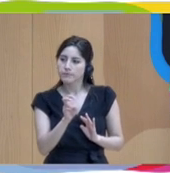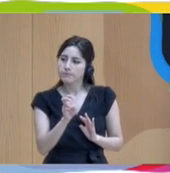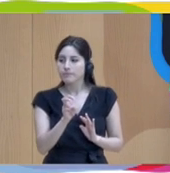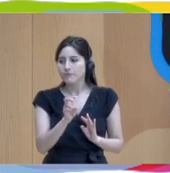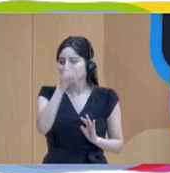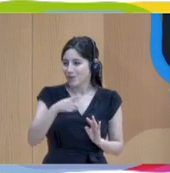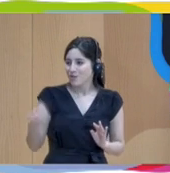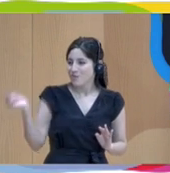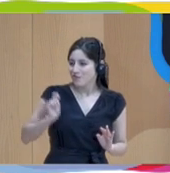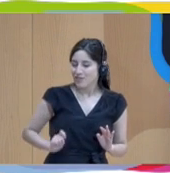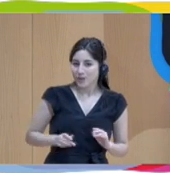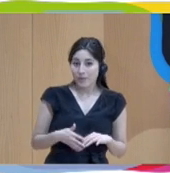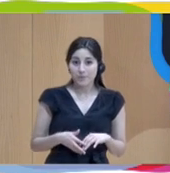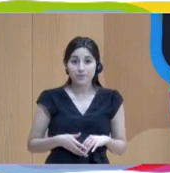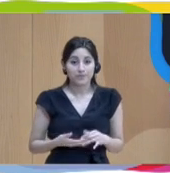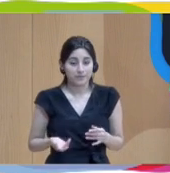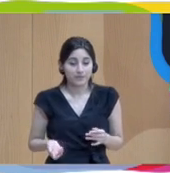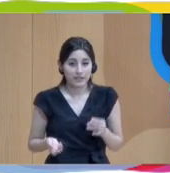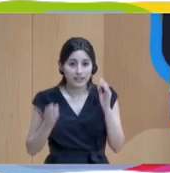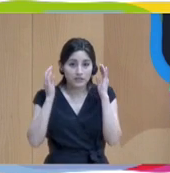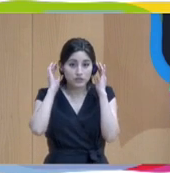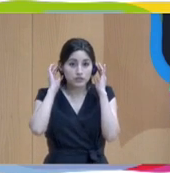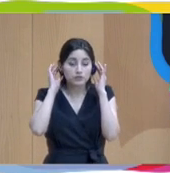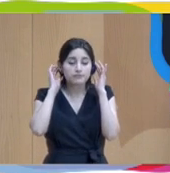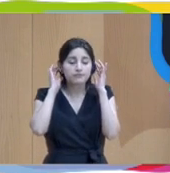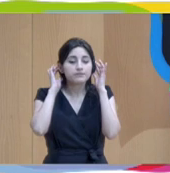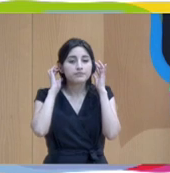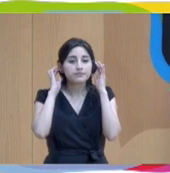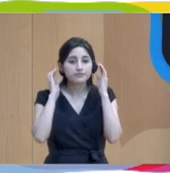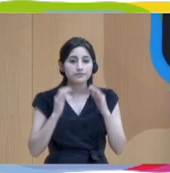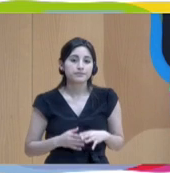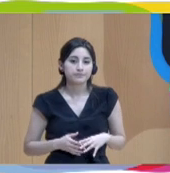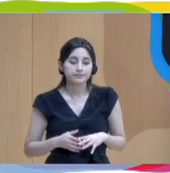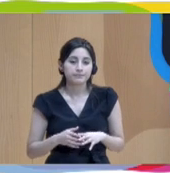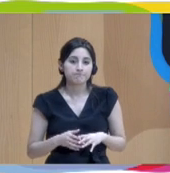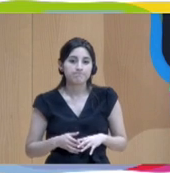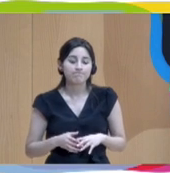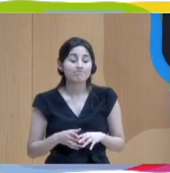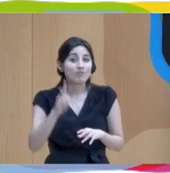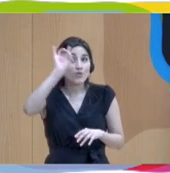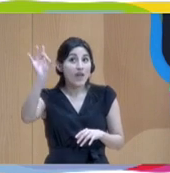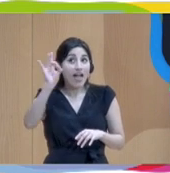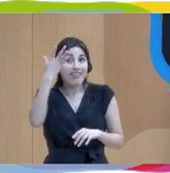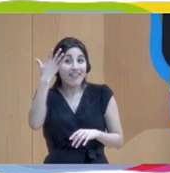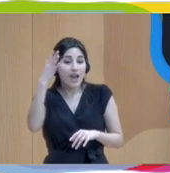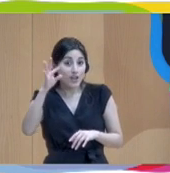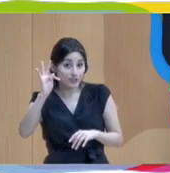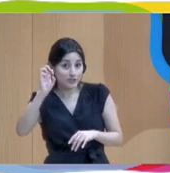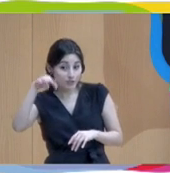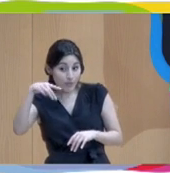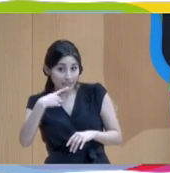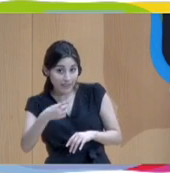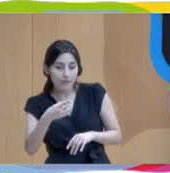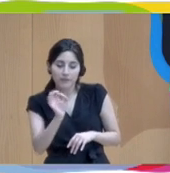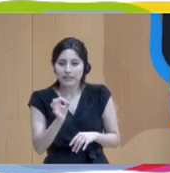profesionales. Así que, bueno, pues nos parece una idea estupenda la que ha propuesto Tom. Igual un año anual